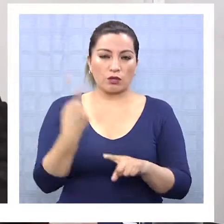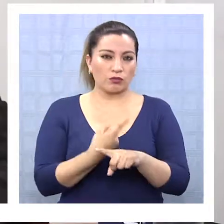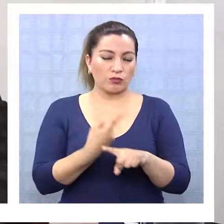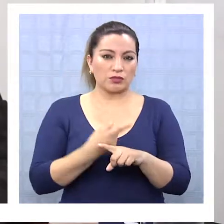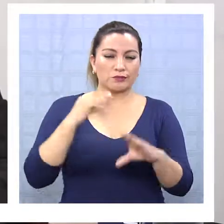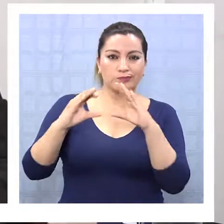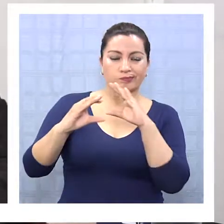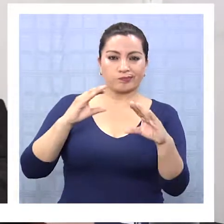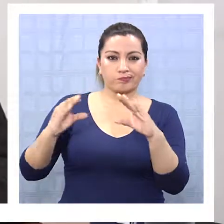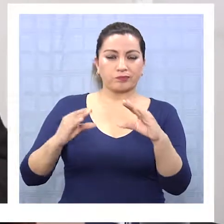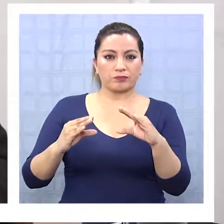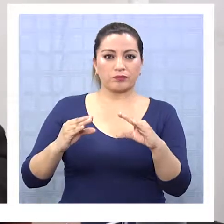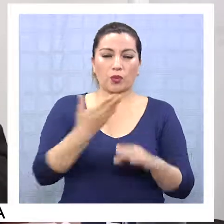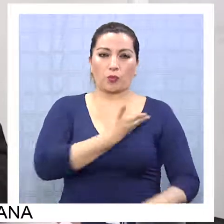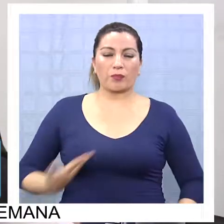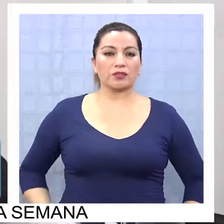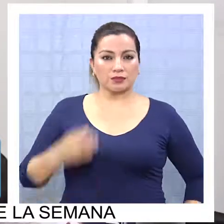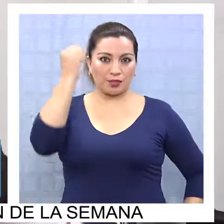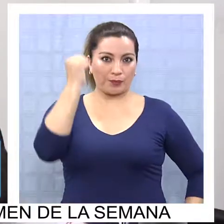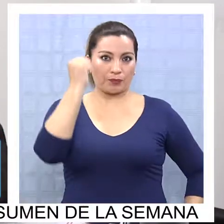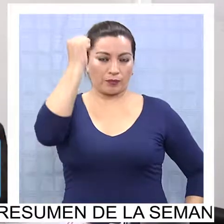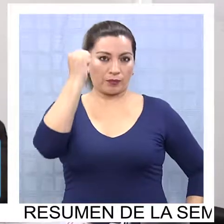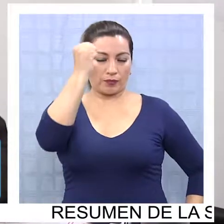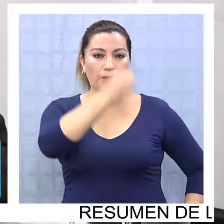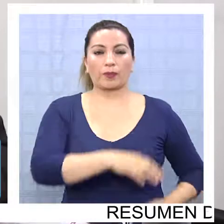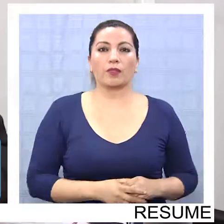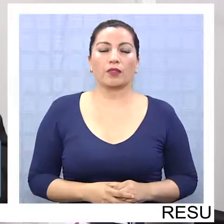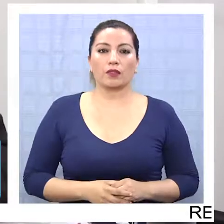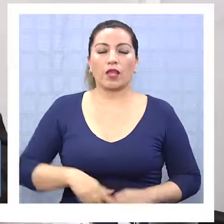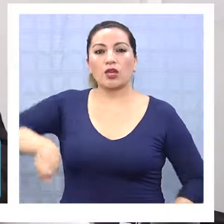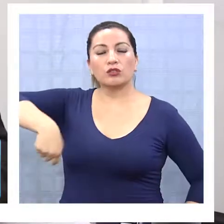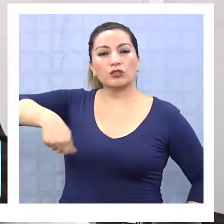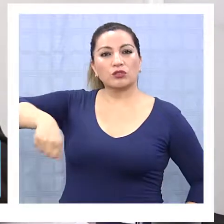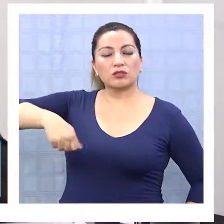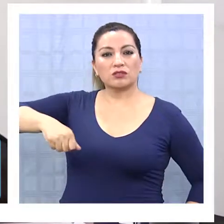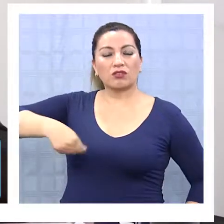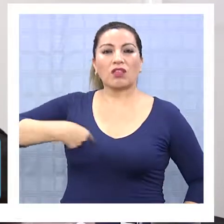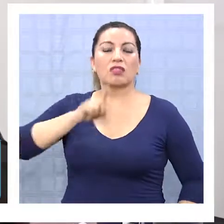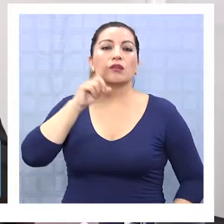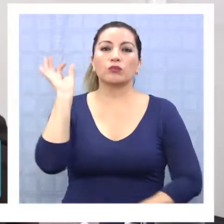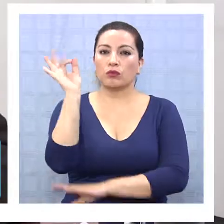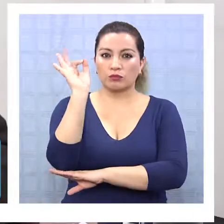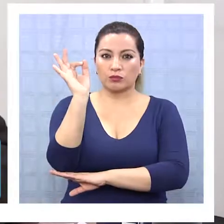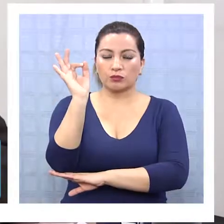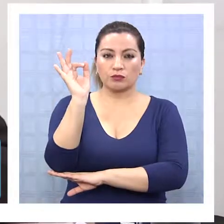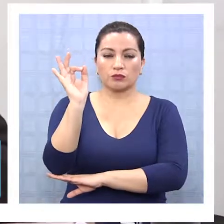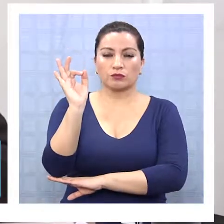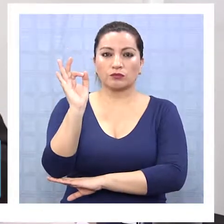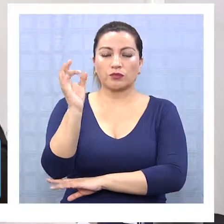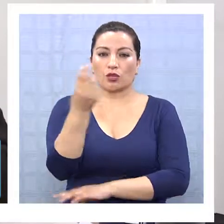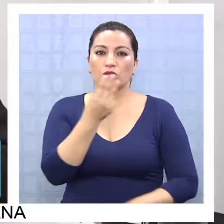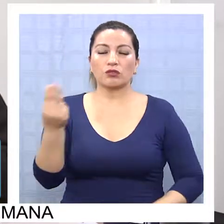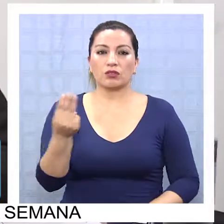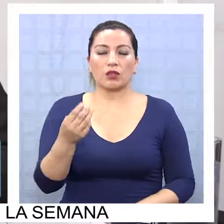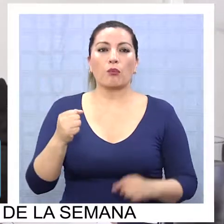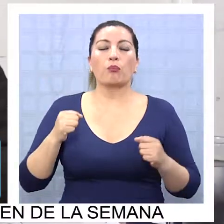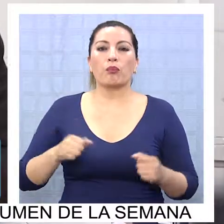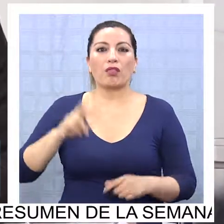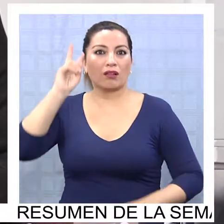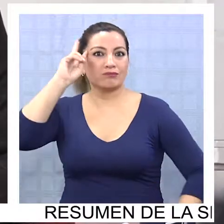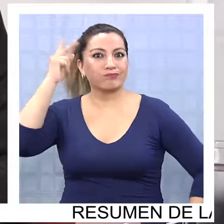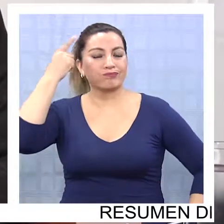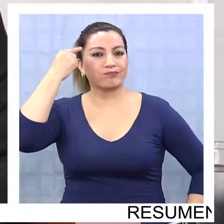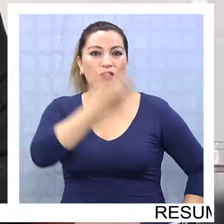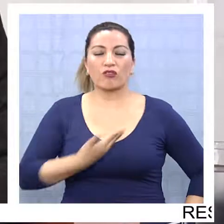conversación que tenga con el presidente Piñera, con el senador, que nos dio una audiencia en conjunto, podamos revertir